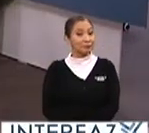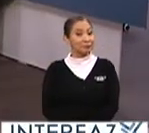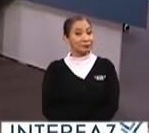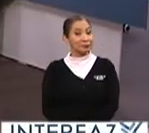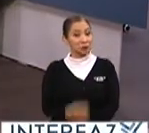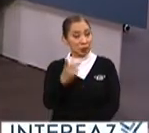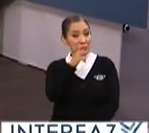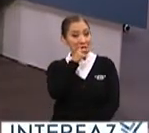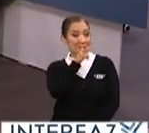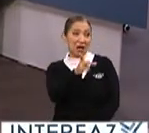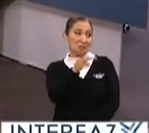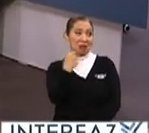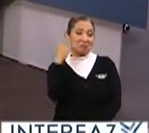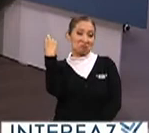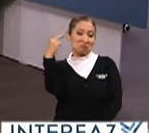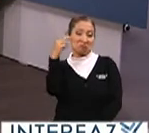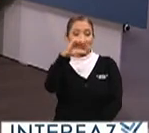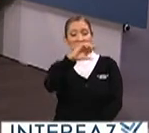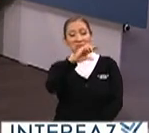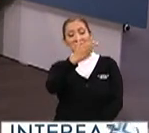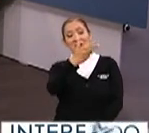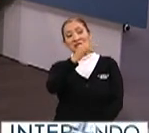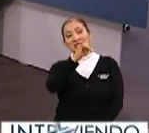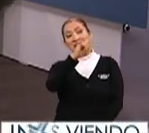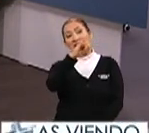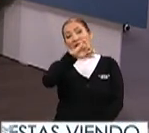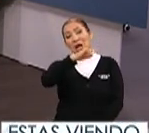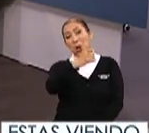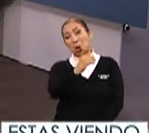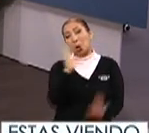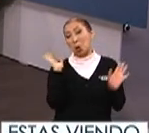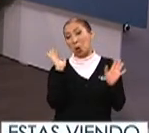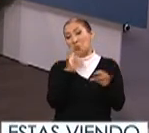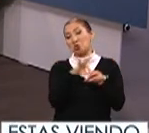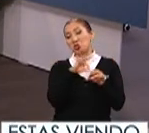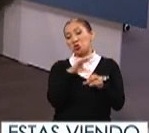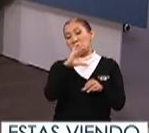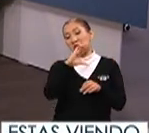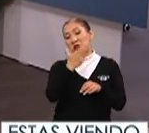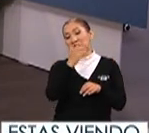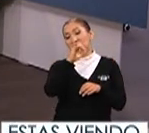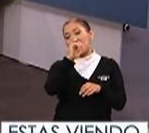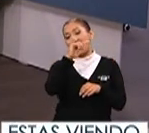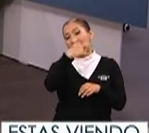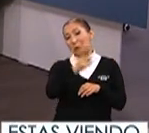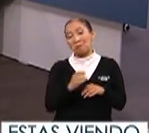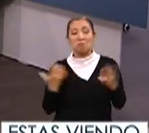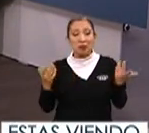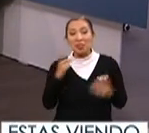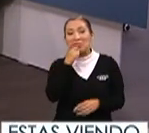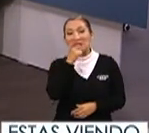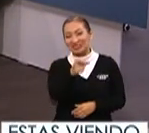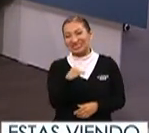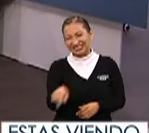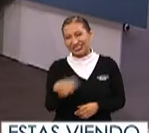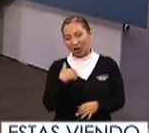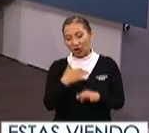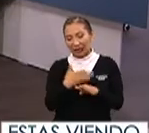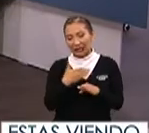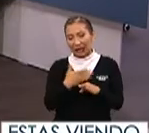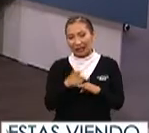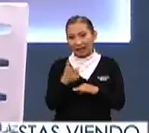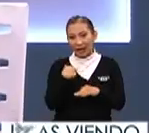Una palabra ya muy... Ustedes también lo usaron en alguna... el voto chilango. El chilango, sí. Sí, efectivamente, pues nosotros en el